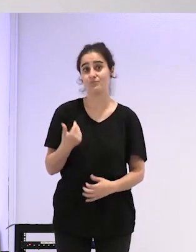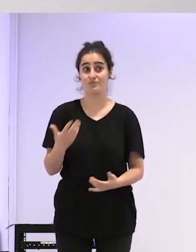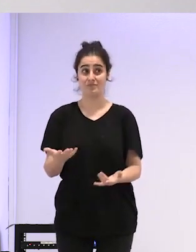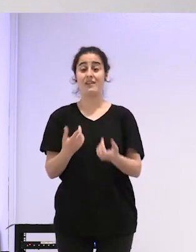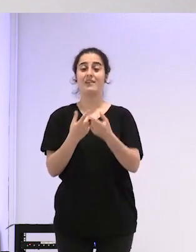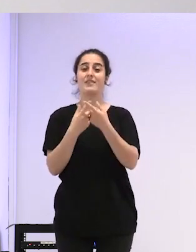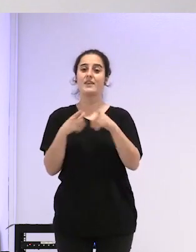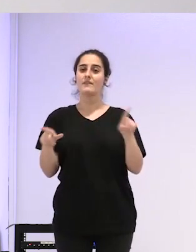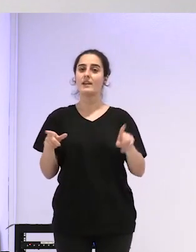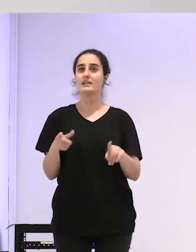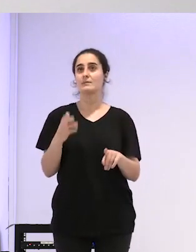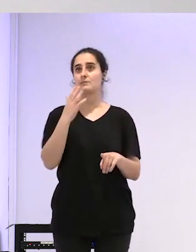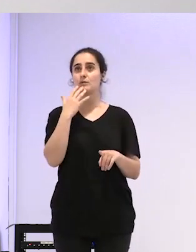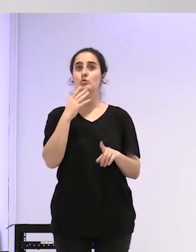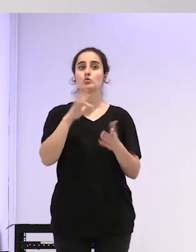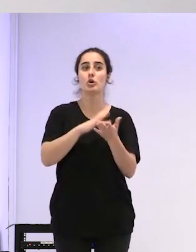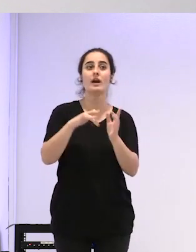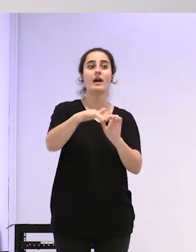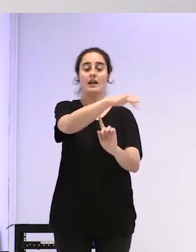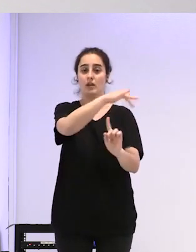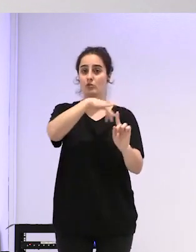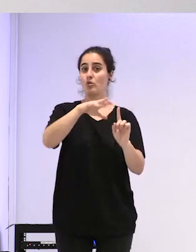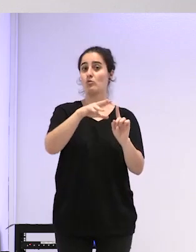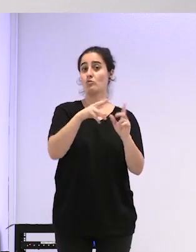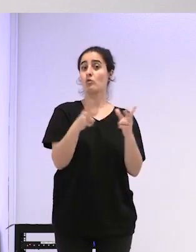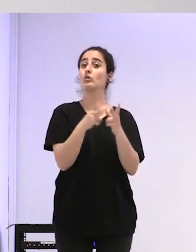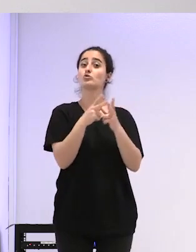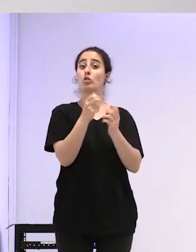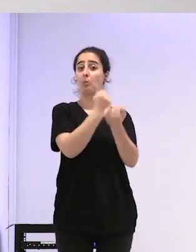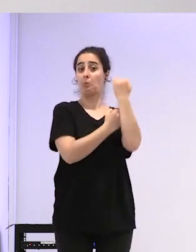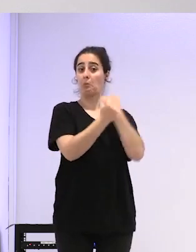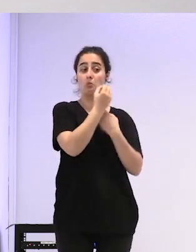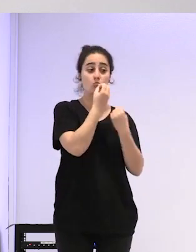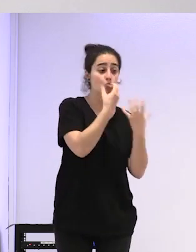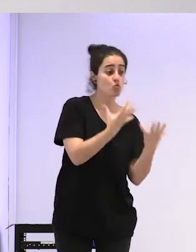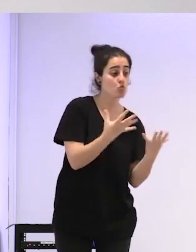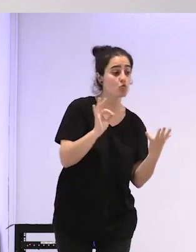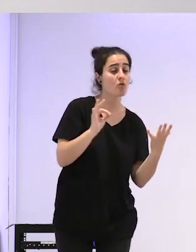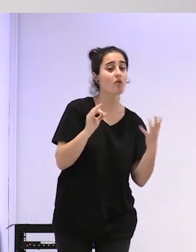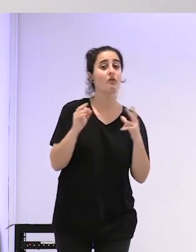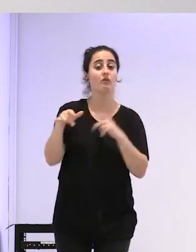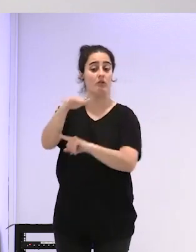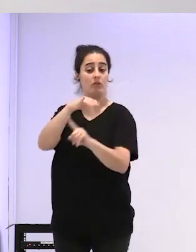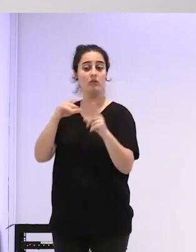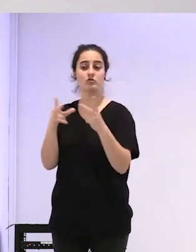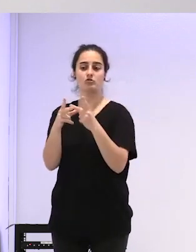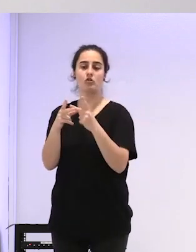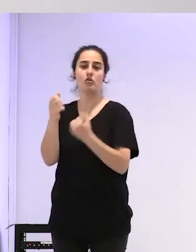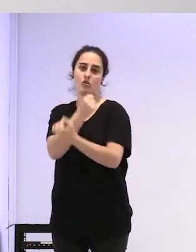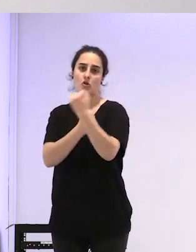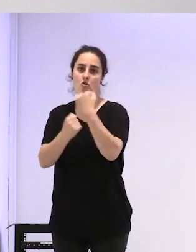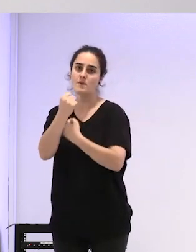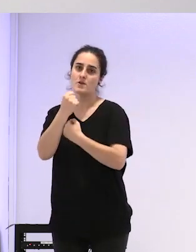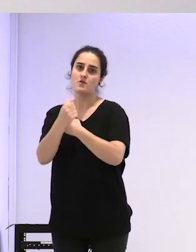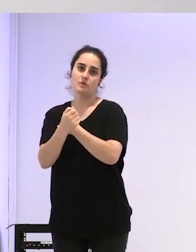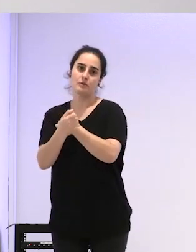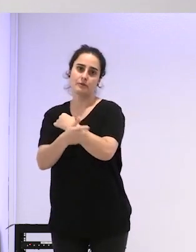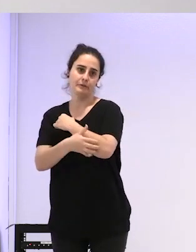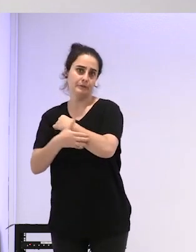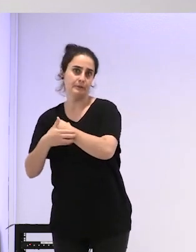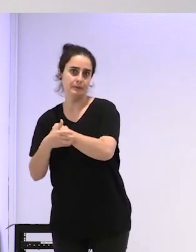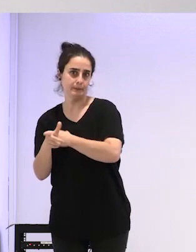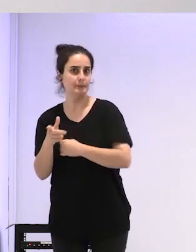bueno estar en un entorno socioeconómico bien estar en un entorno socioeconómico muy chungo ¿no?